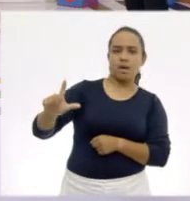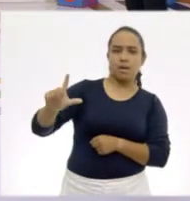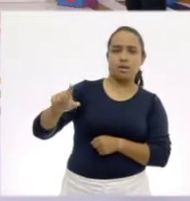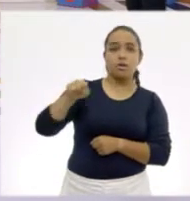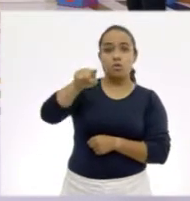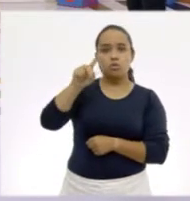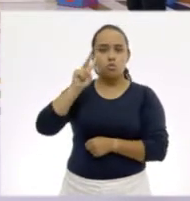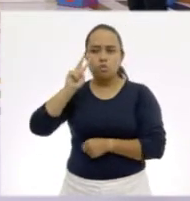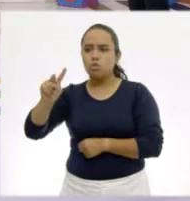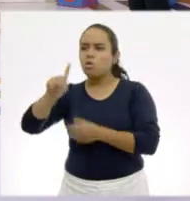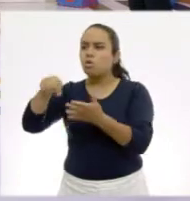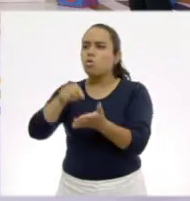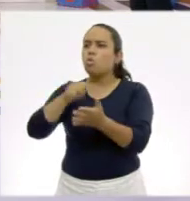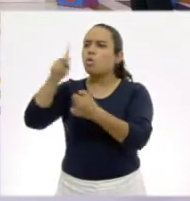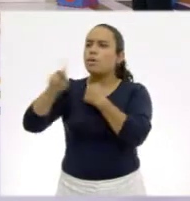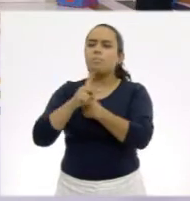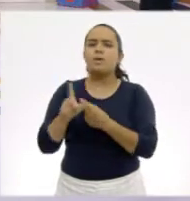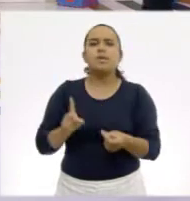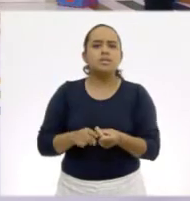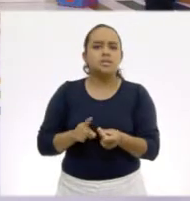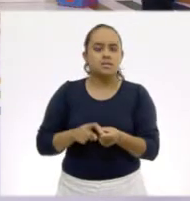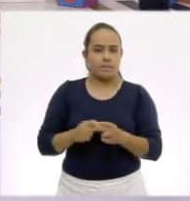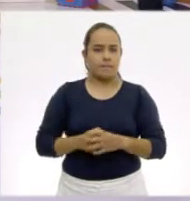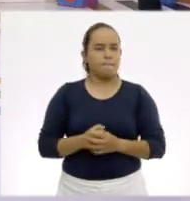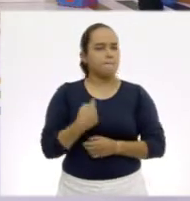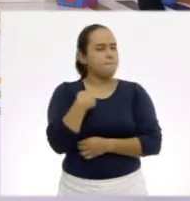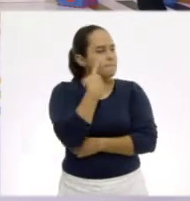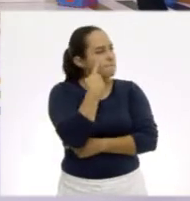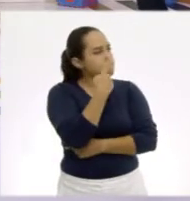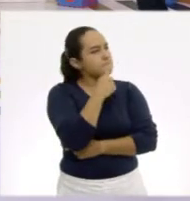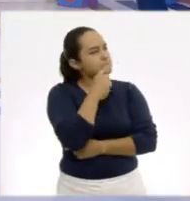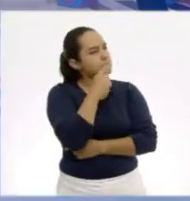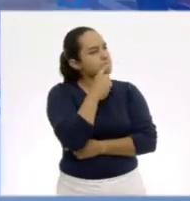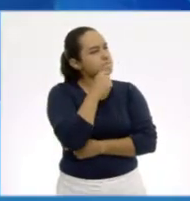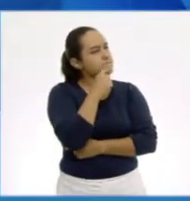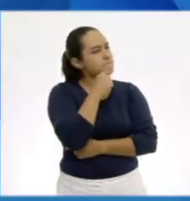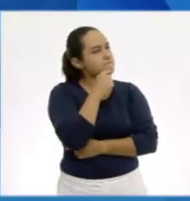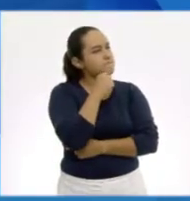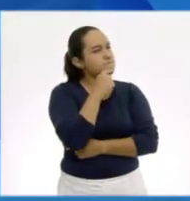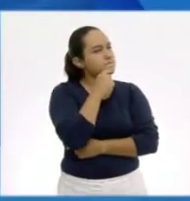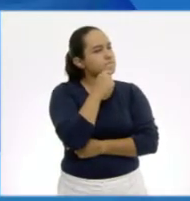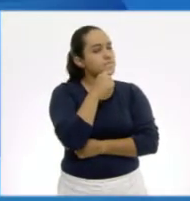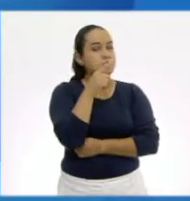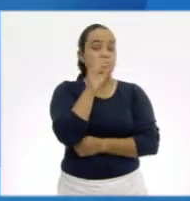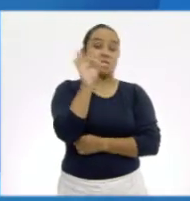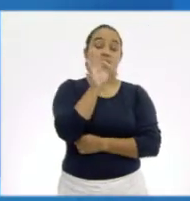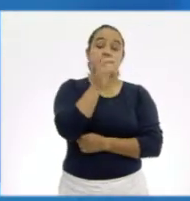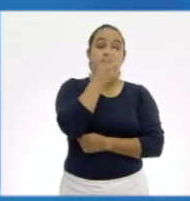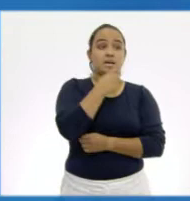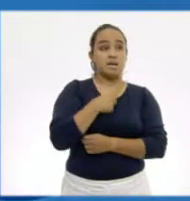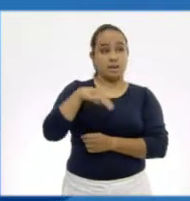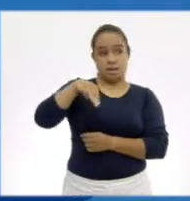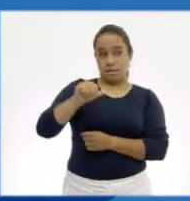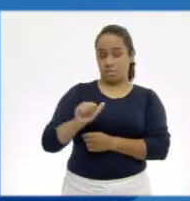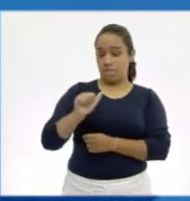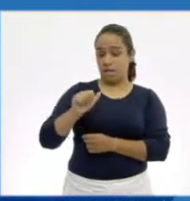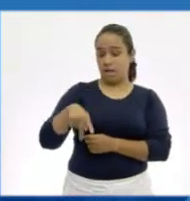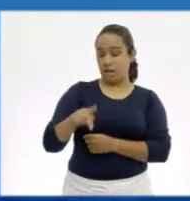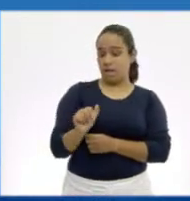ubiques el lugar, el país. A ver, por aquí me parece que alguien está diciendo que Macalú.